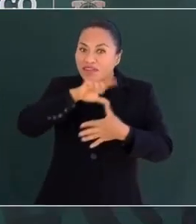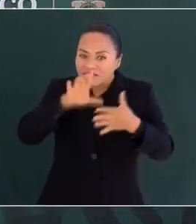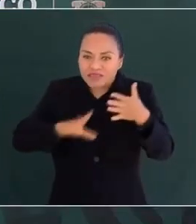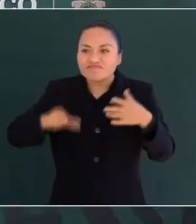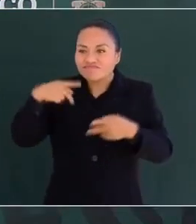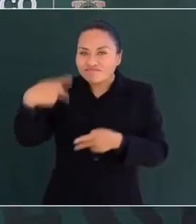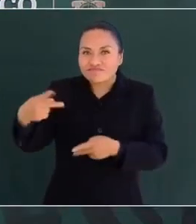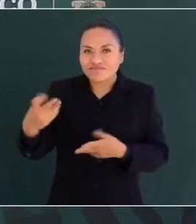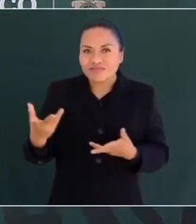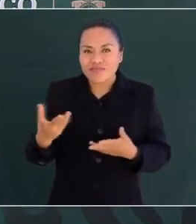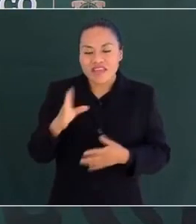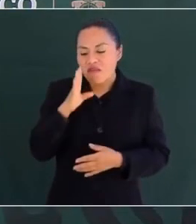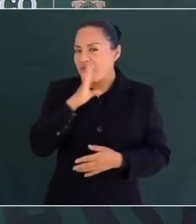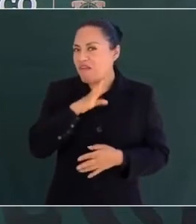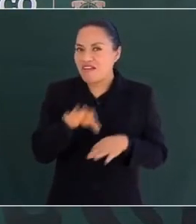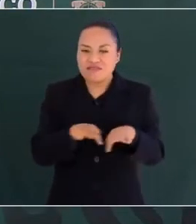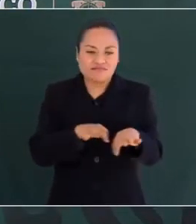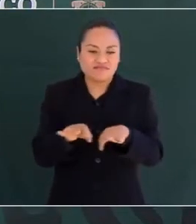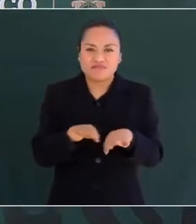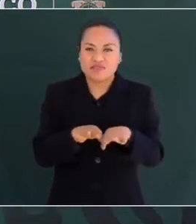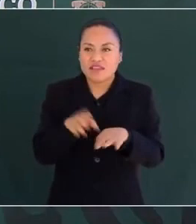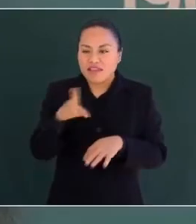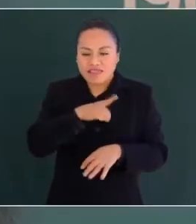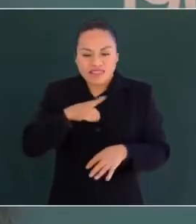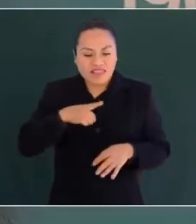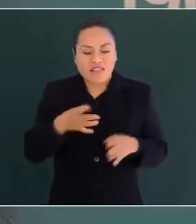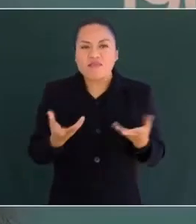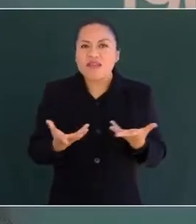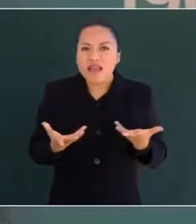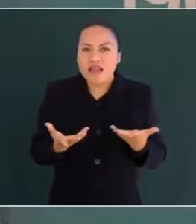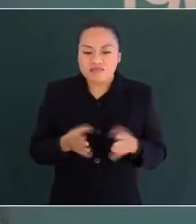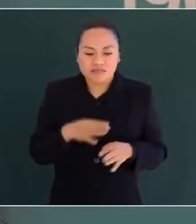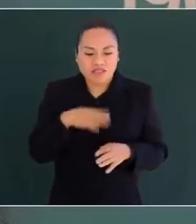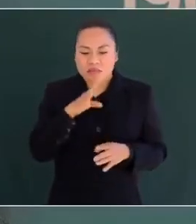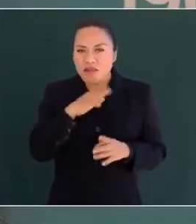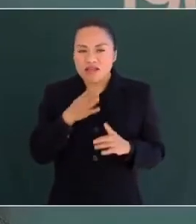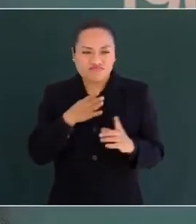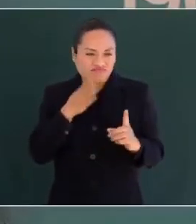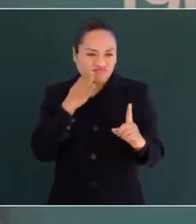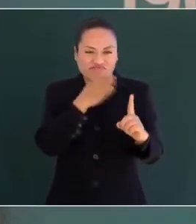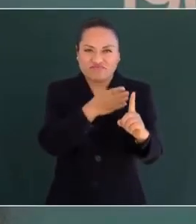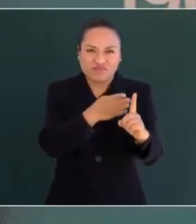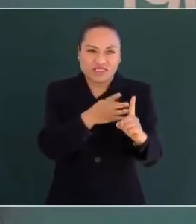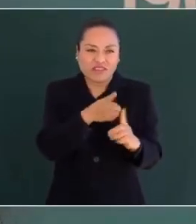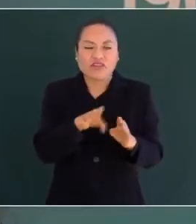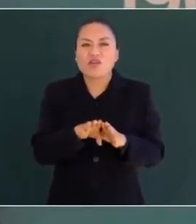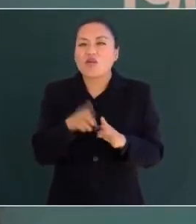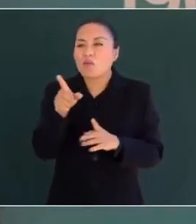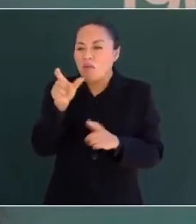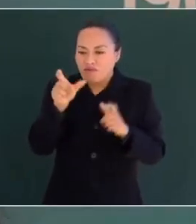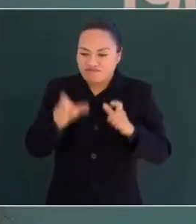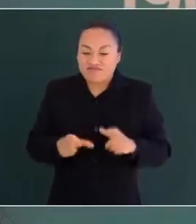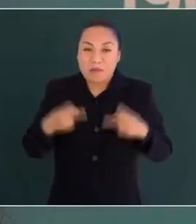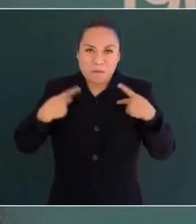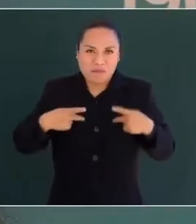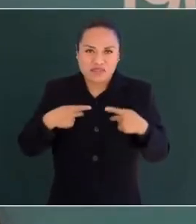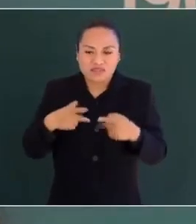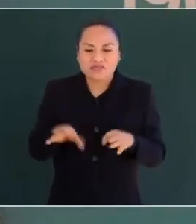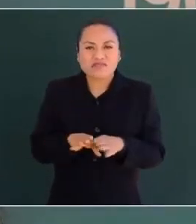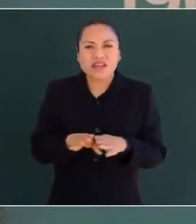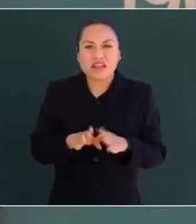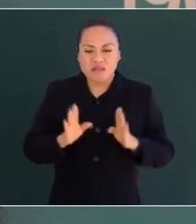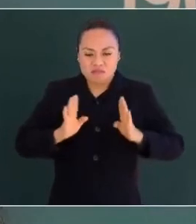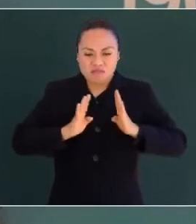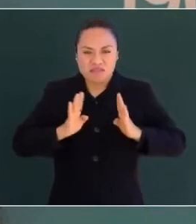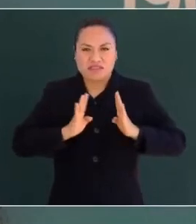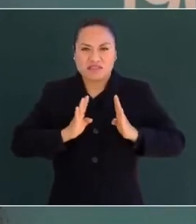que su deber le exige lo contrario, que su honor le encamina a empresas más dignas de su reputación militar, que